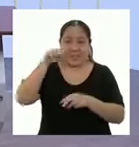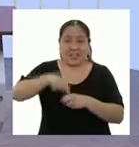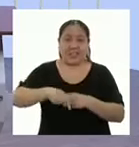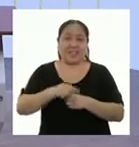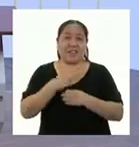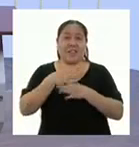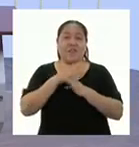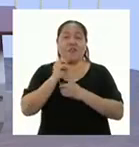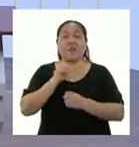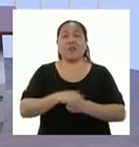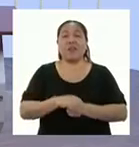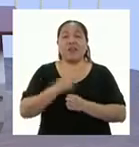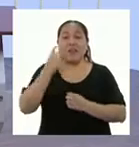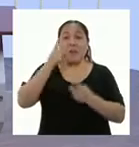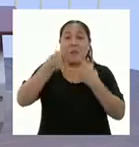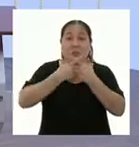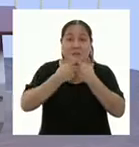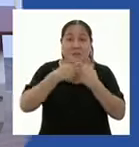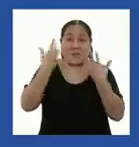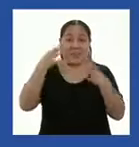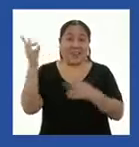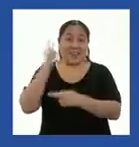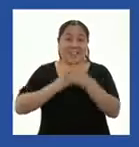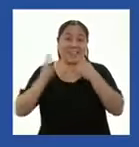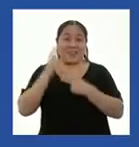Y vayan multiplicando. ¡Ya volvemos!